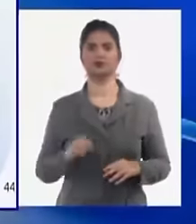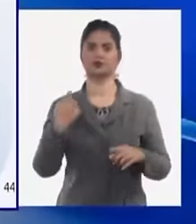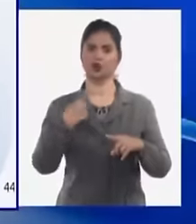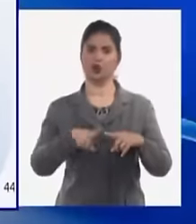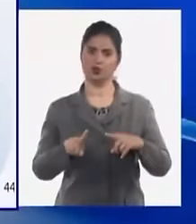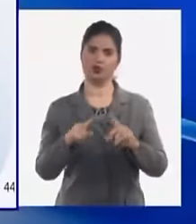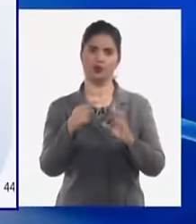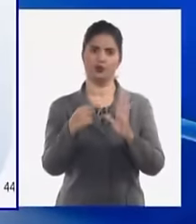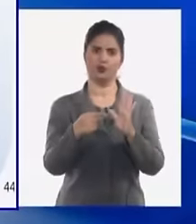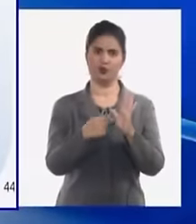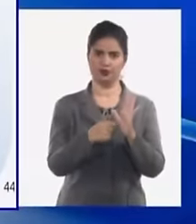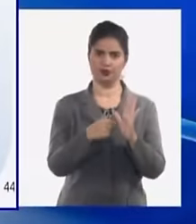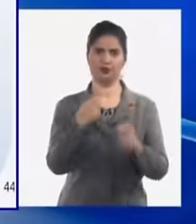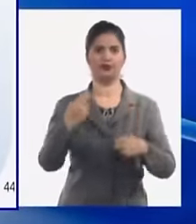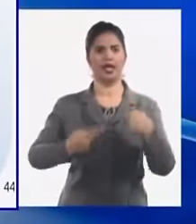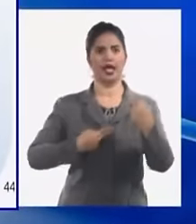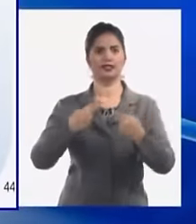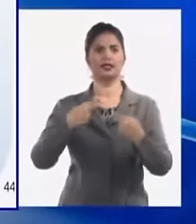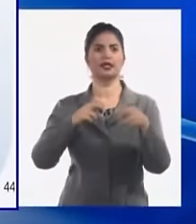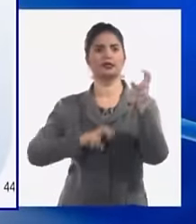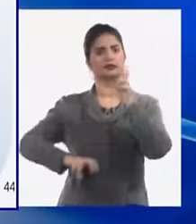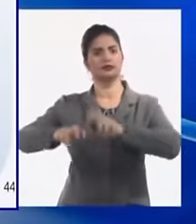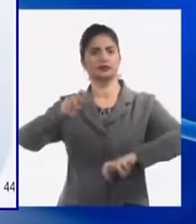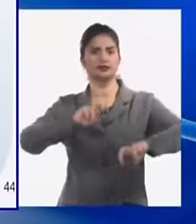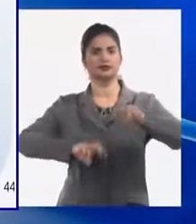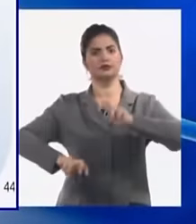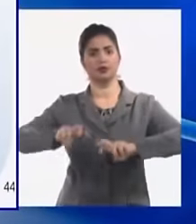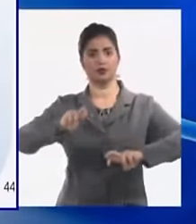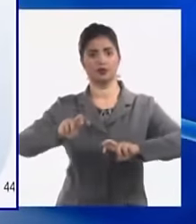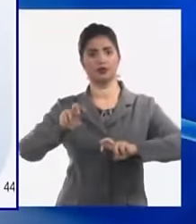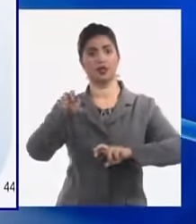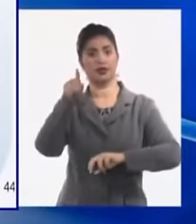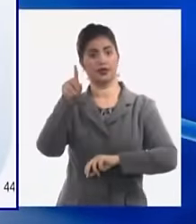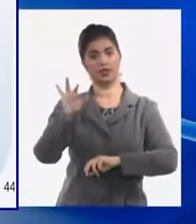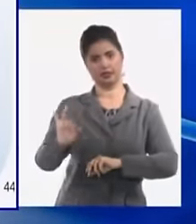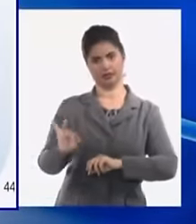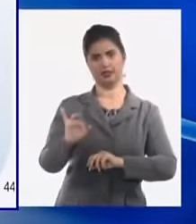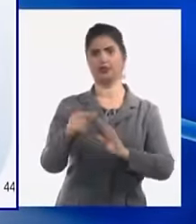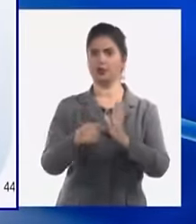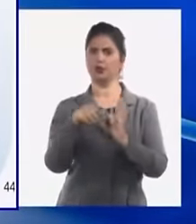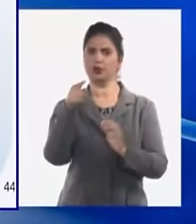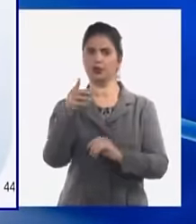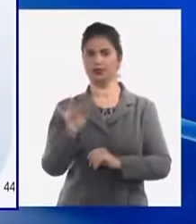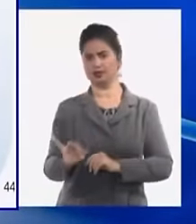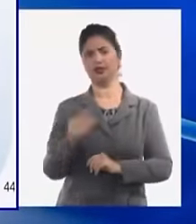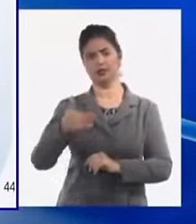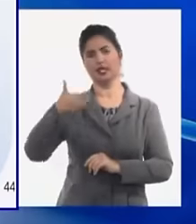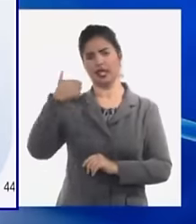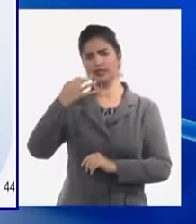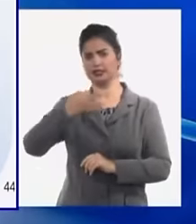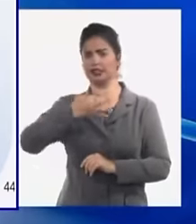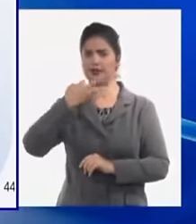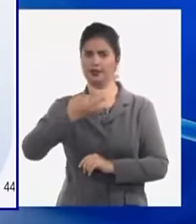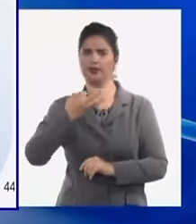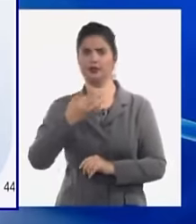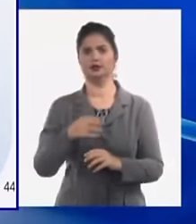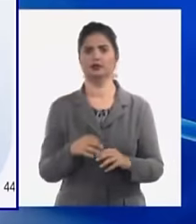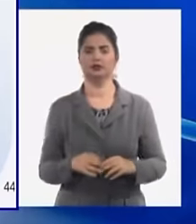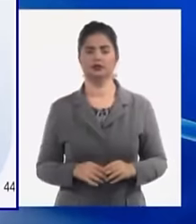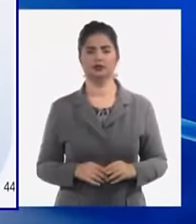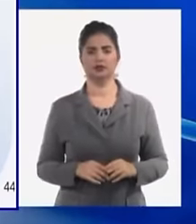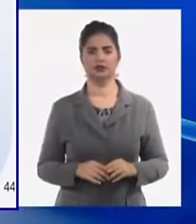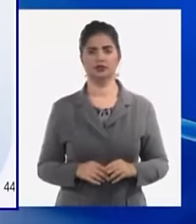realizar un estudio y seleccionar la forma de gestión no estatal esto tiene que ver con lo que dijo ahorita que las tenemos buenísimas